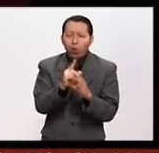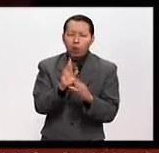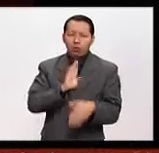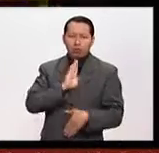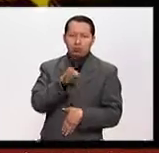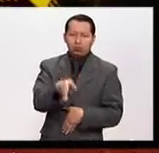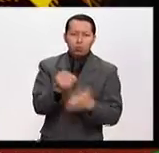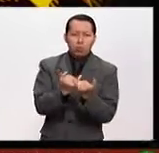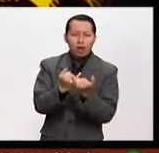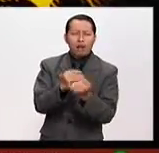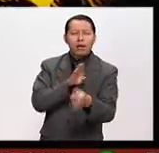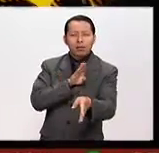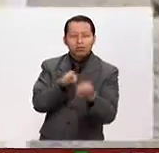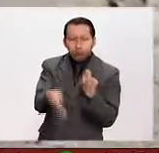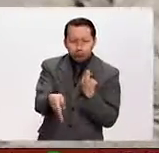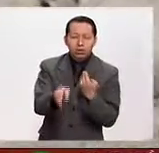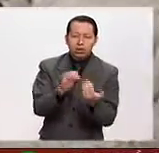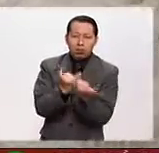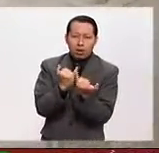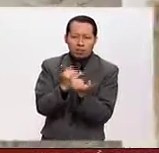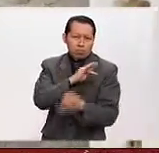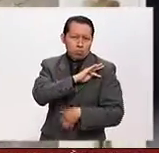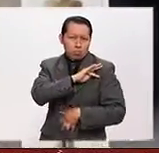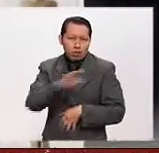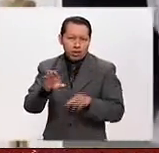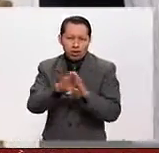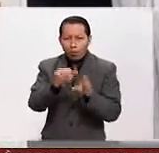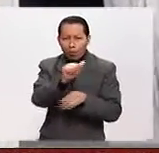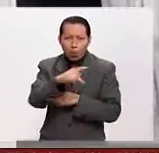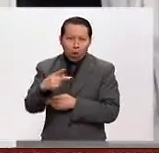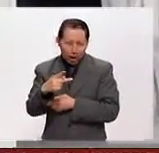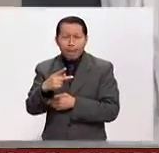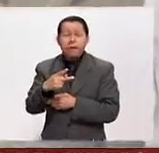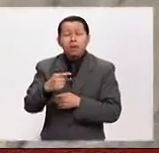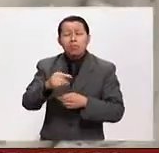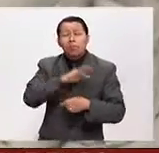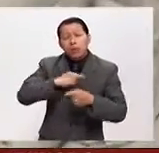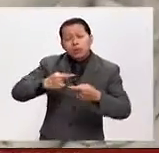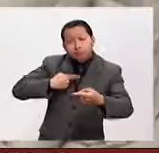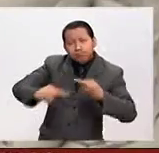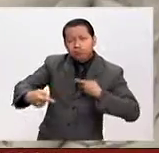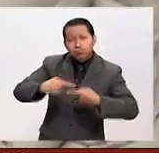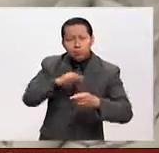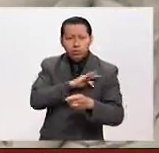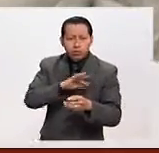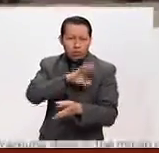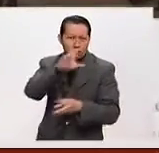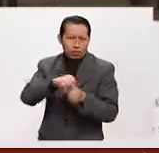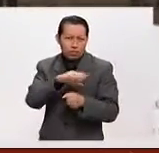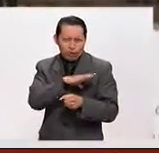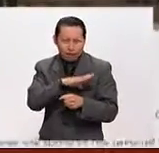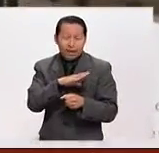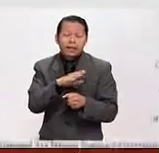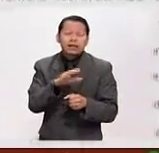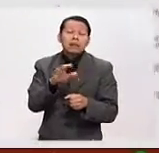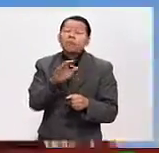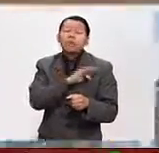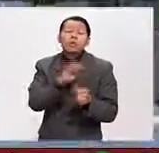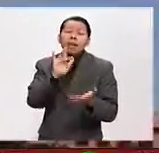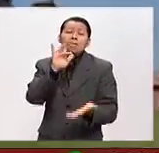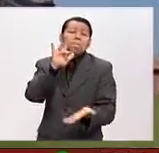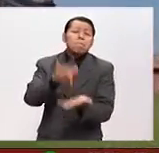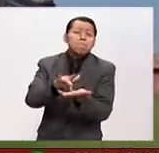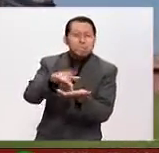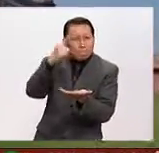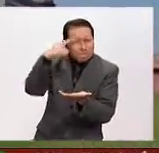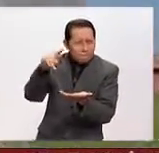diferentes secciones que tiene la aplicación y solicitar con un simple clic información más detallada de la pieza seleccionada a través